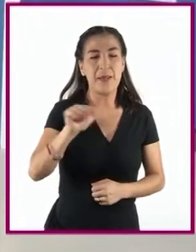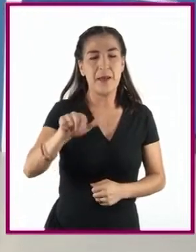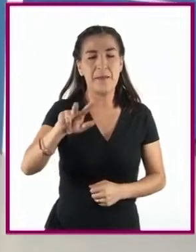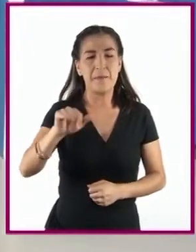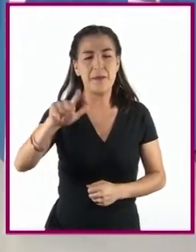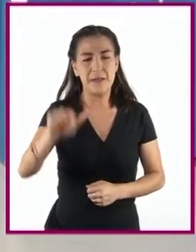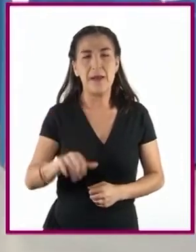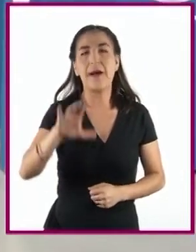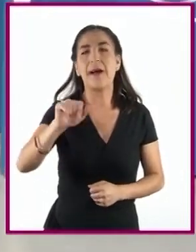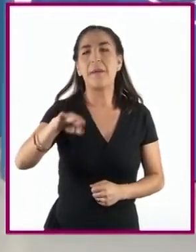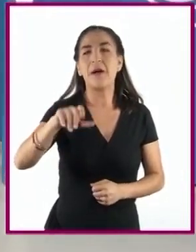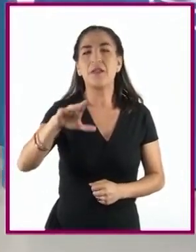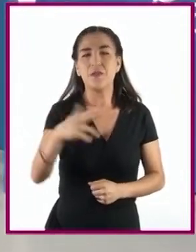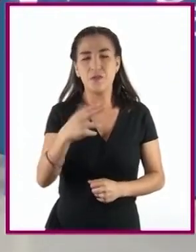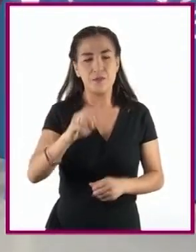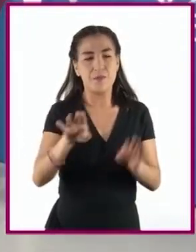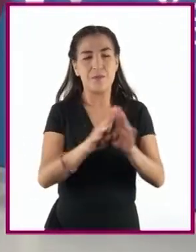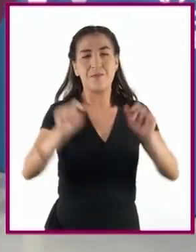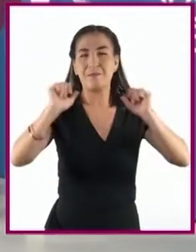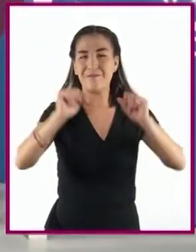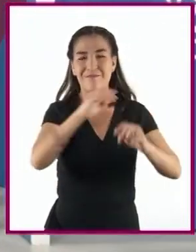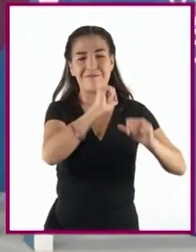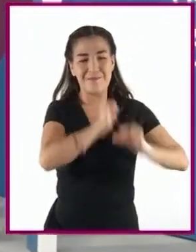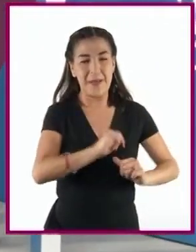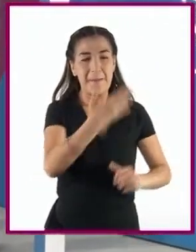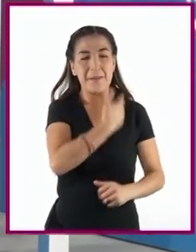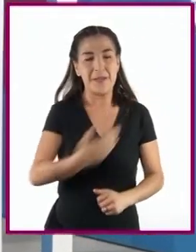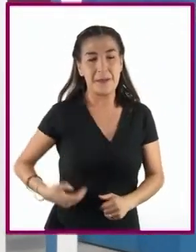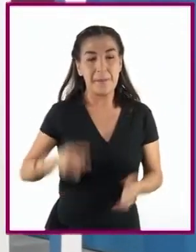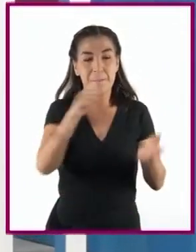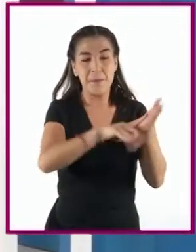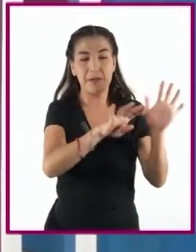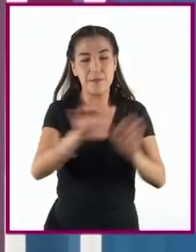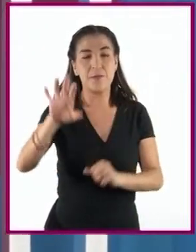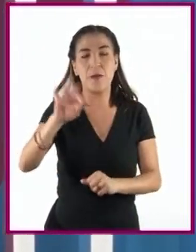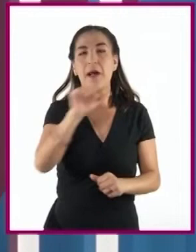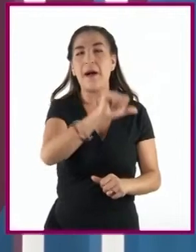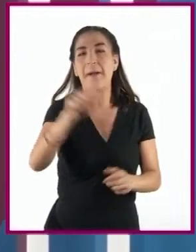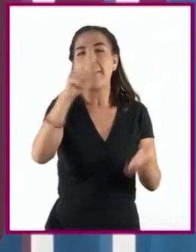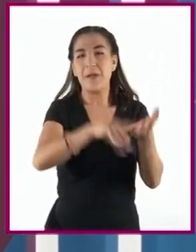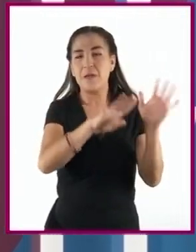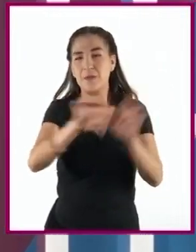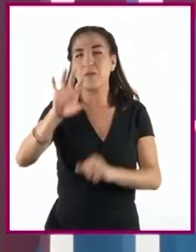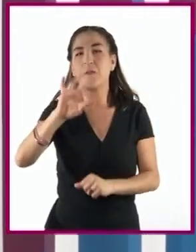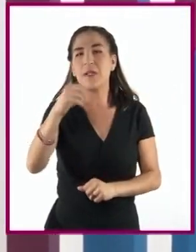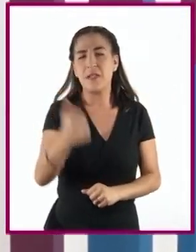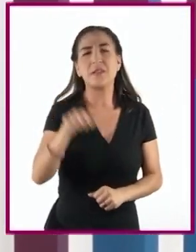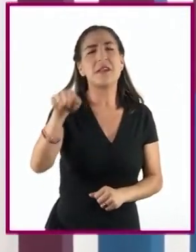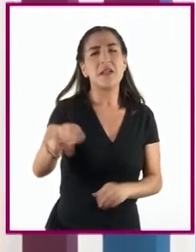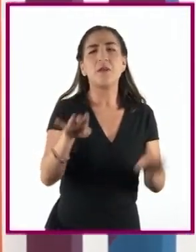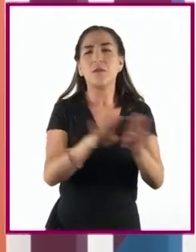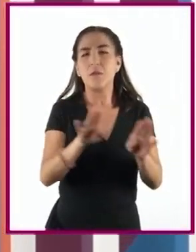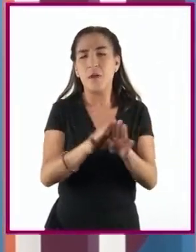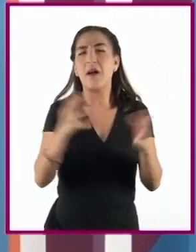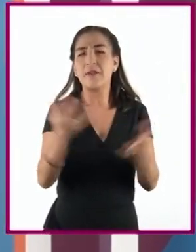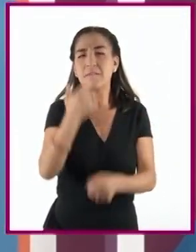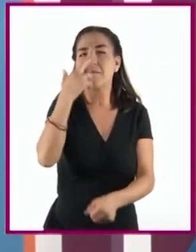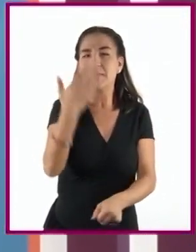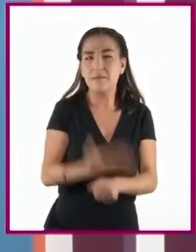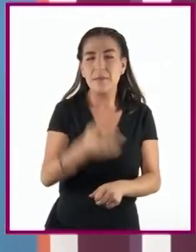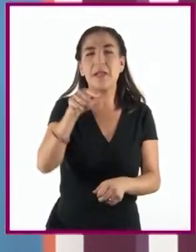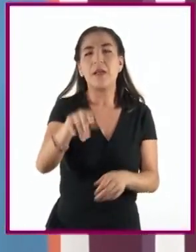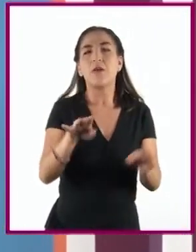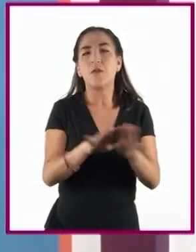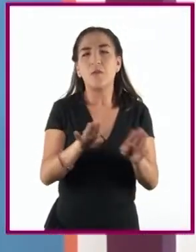electo presidente para el periodo 1940 a 1946. Para entonces, ya había comenzado una de las